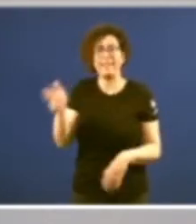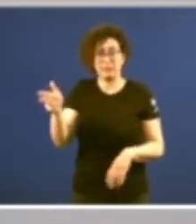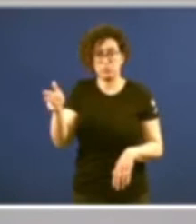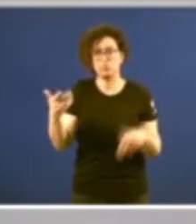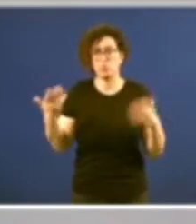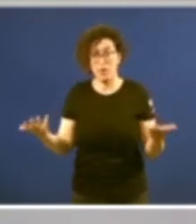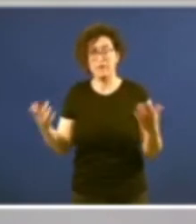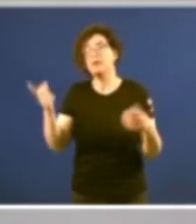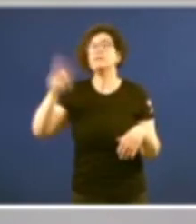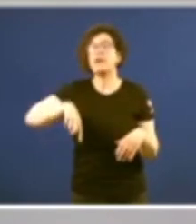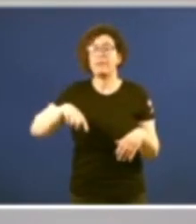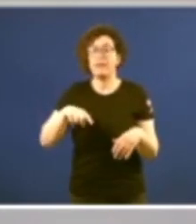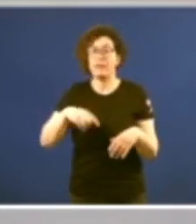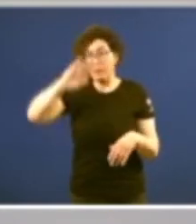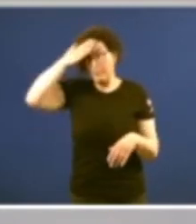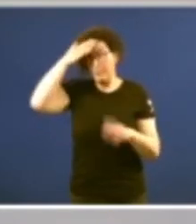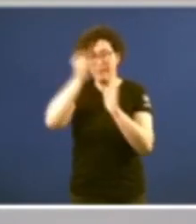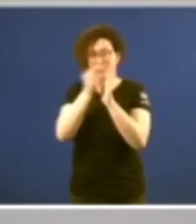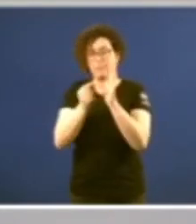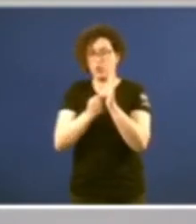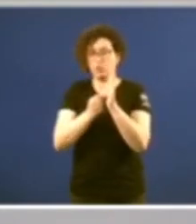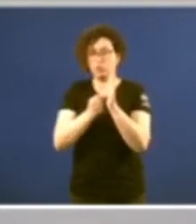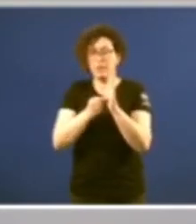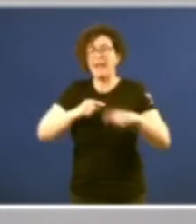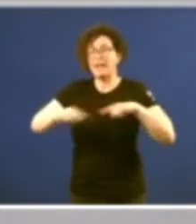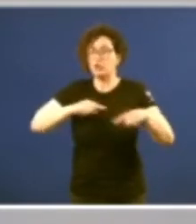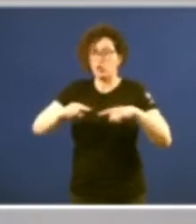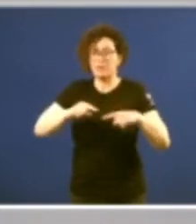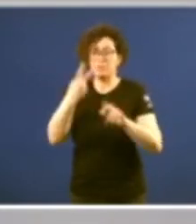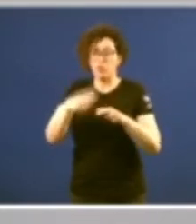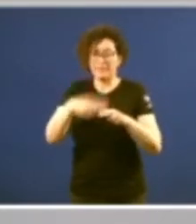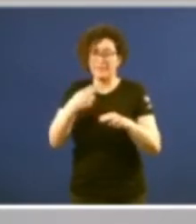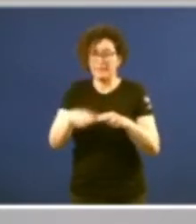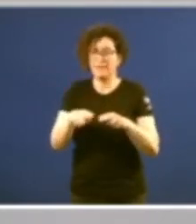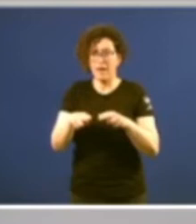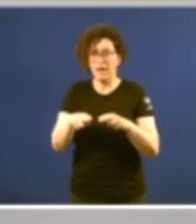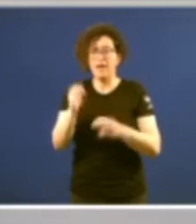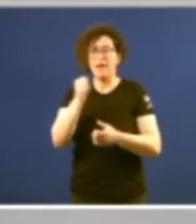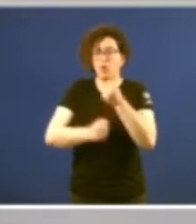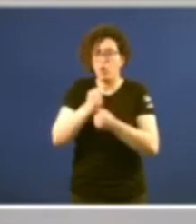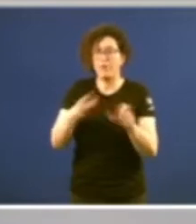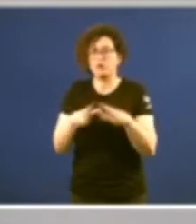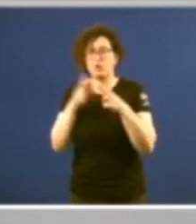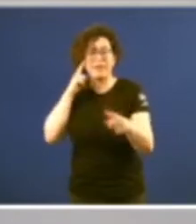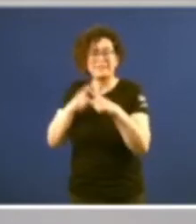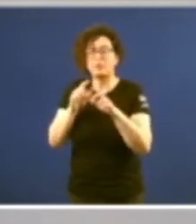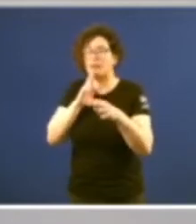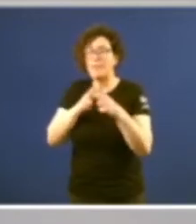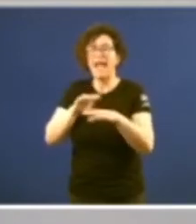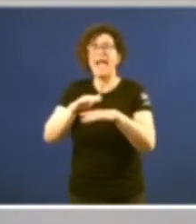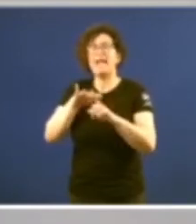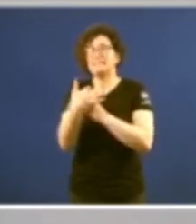tamén os principios rectores de política social e económica, incidindo na idea do Estado social